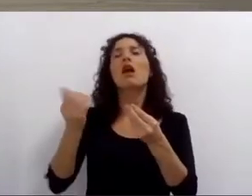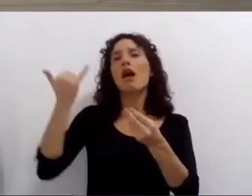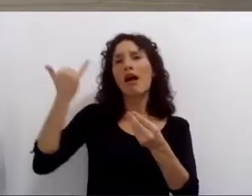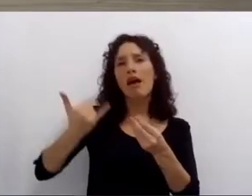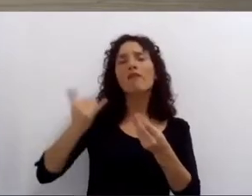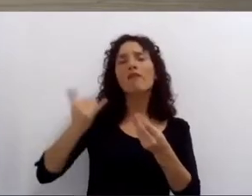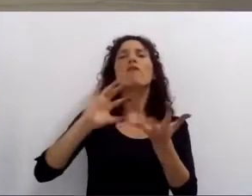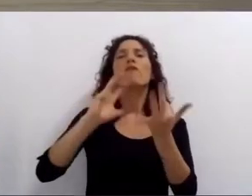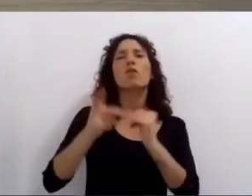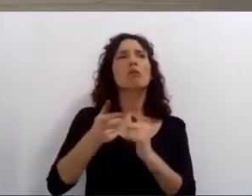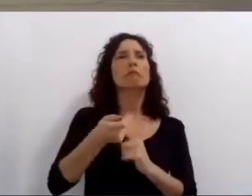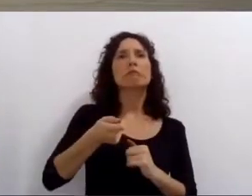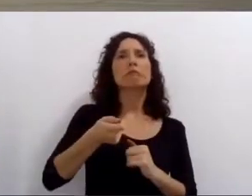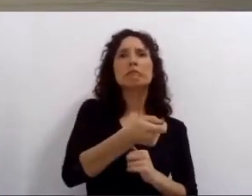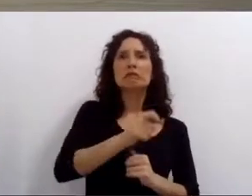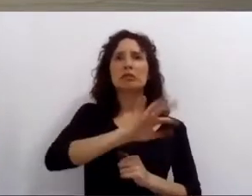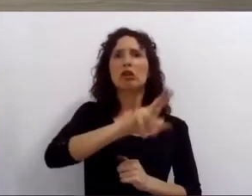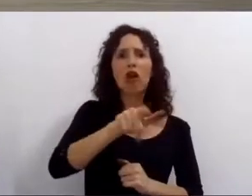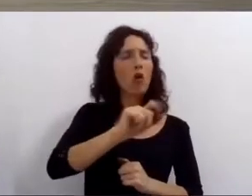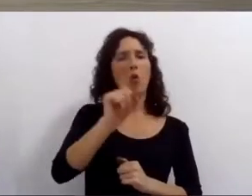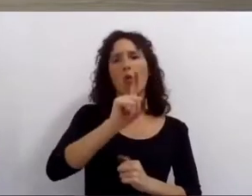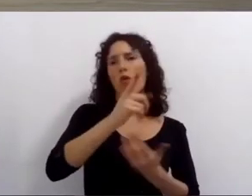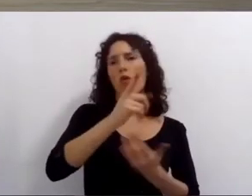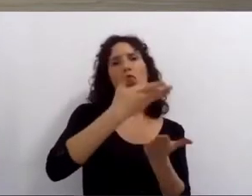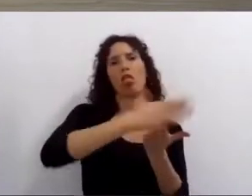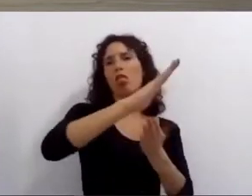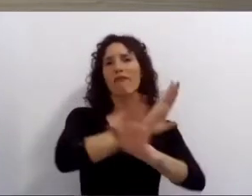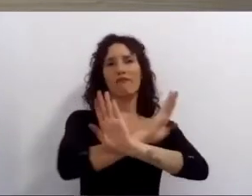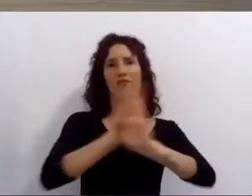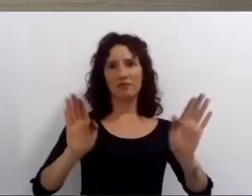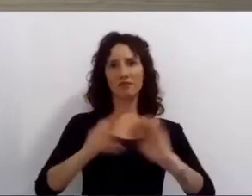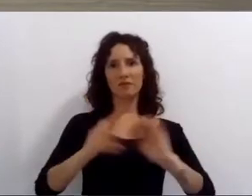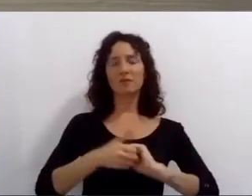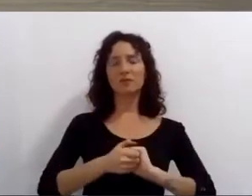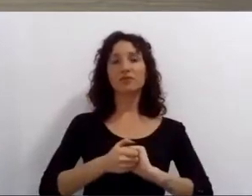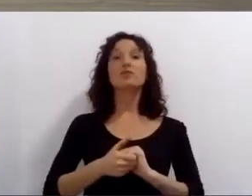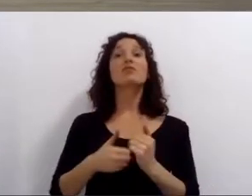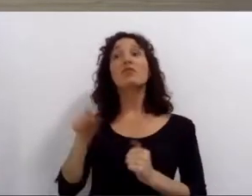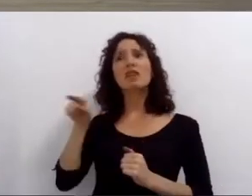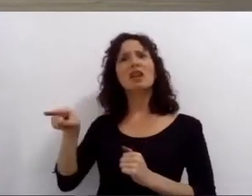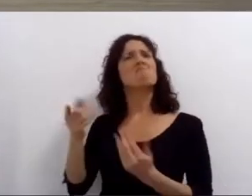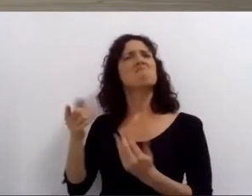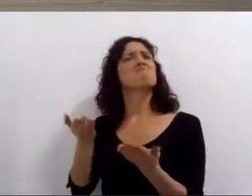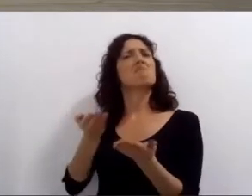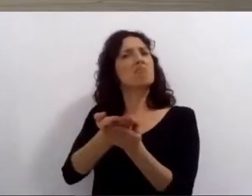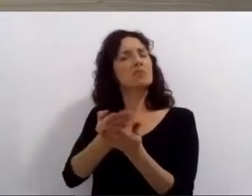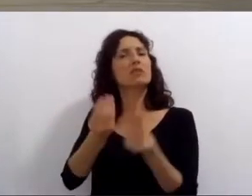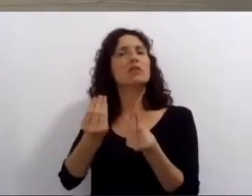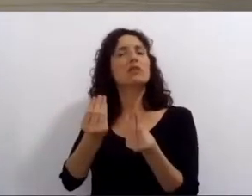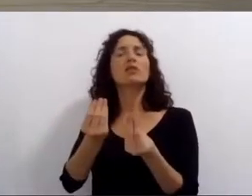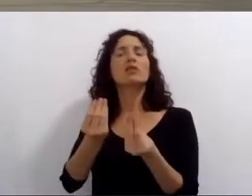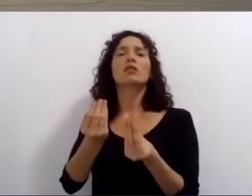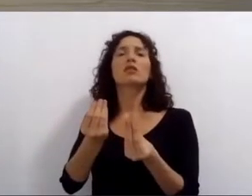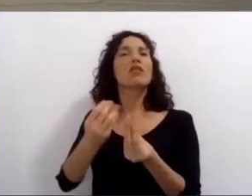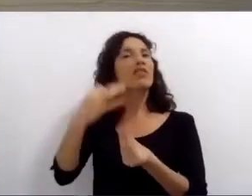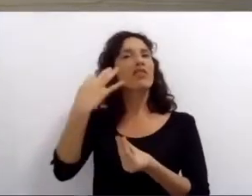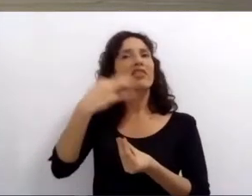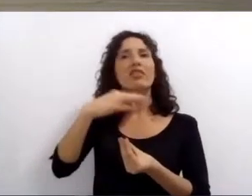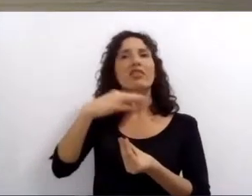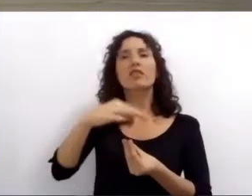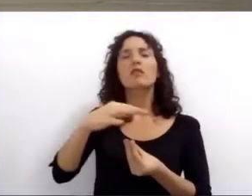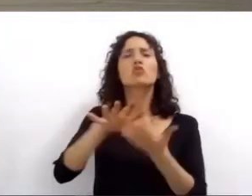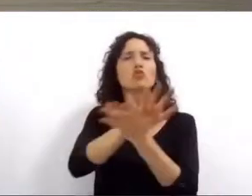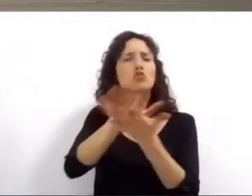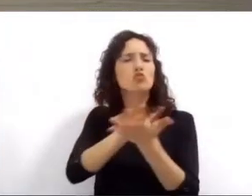institucionales y sin impunidad. Pero también reclamamos resultados directos de mayor impacto a la hora de